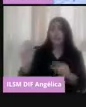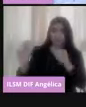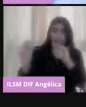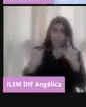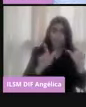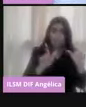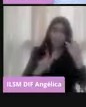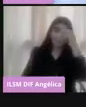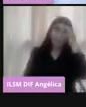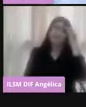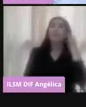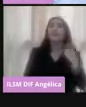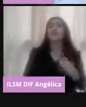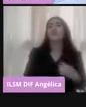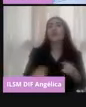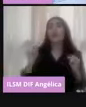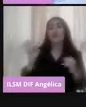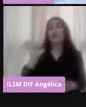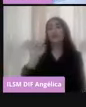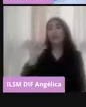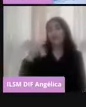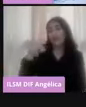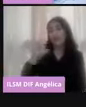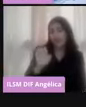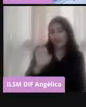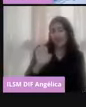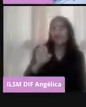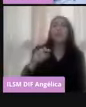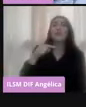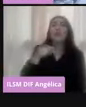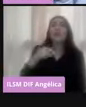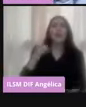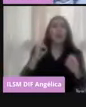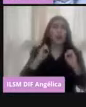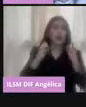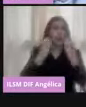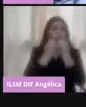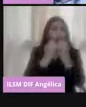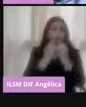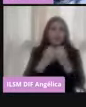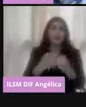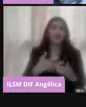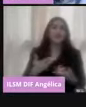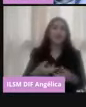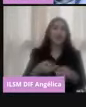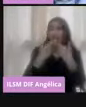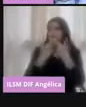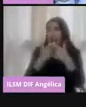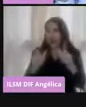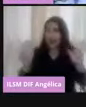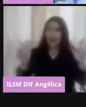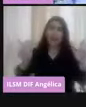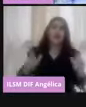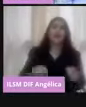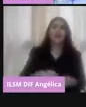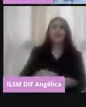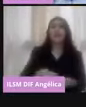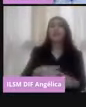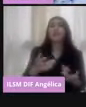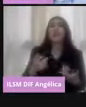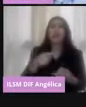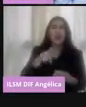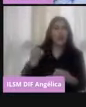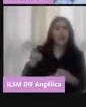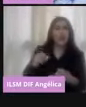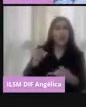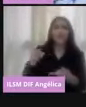El Instituto Nacional Electoral es un organismo autónomo, público autónomo, y tiene y